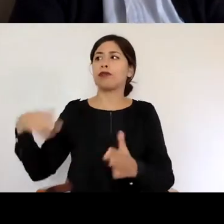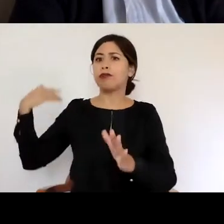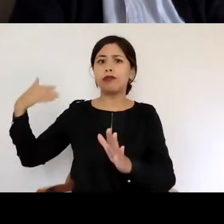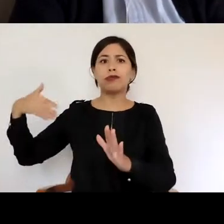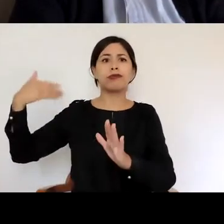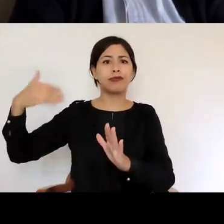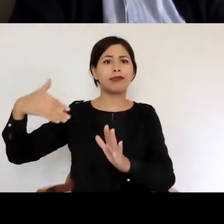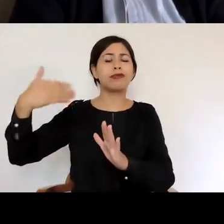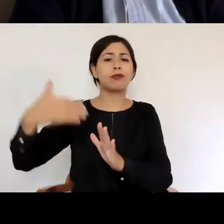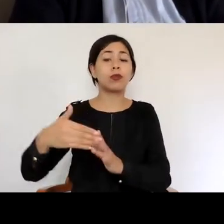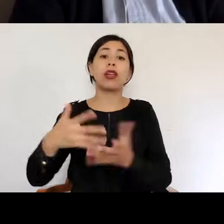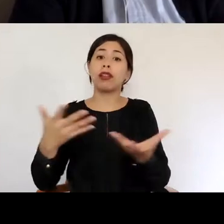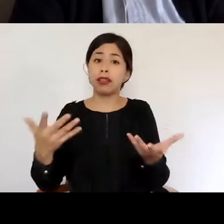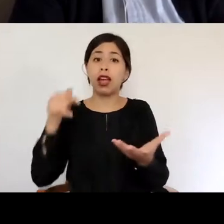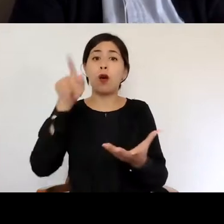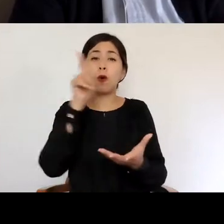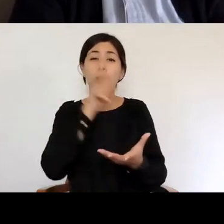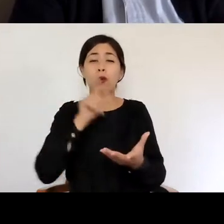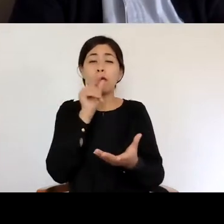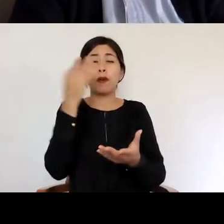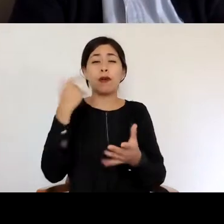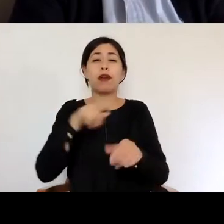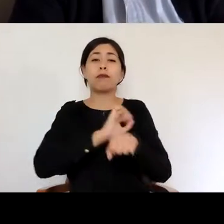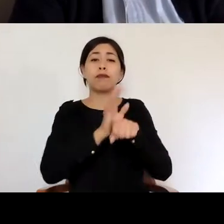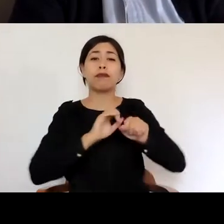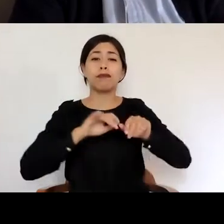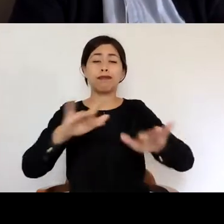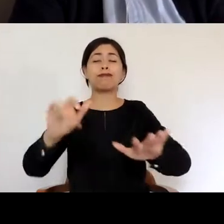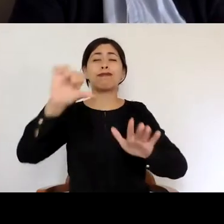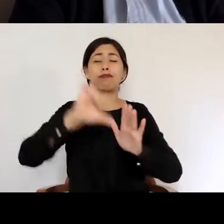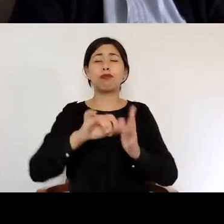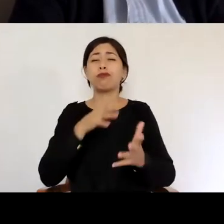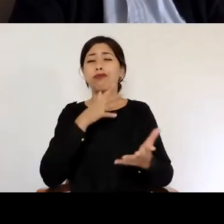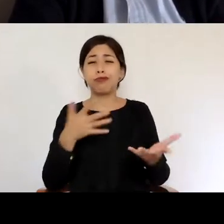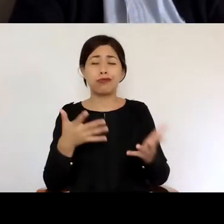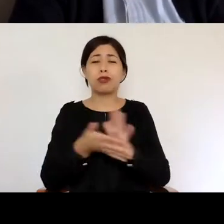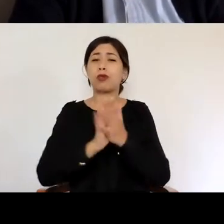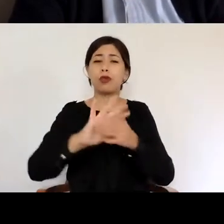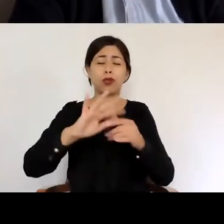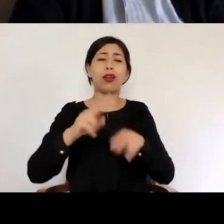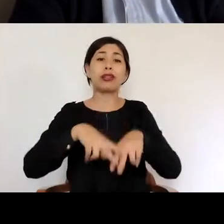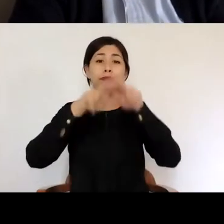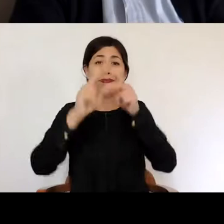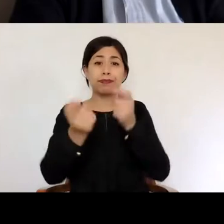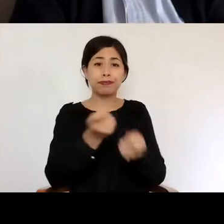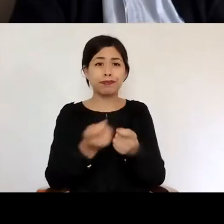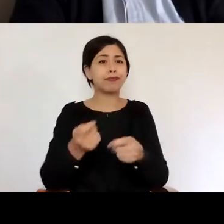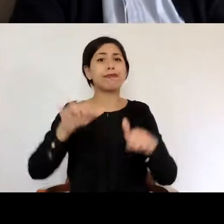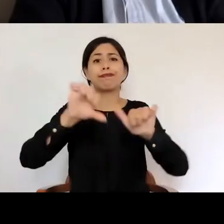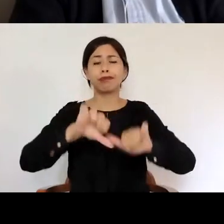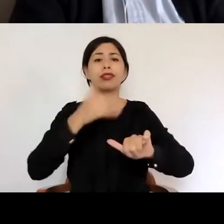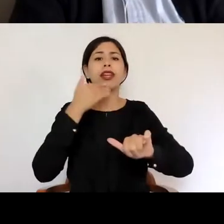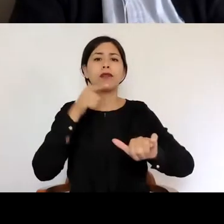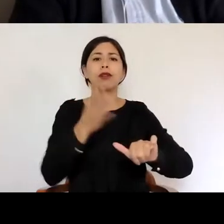crisis sanitaria, la grave crisis económica que vivimos, y también durante el desarrollo